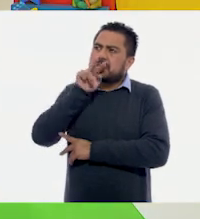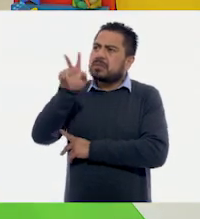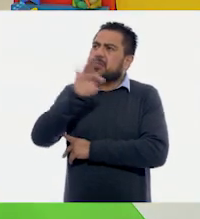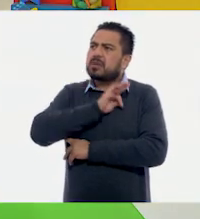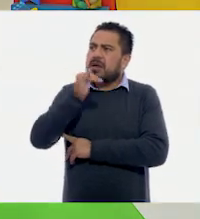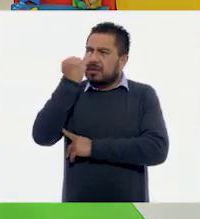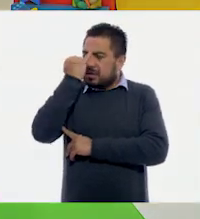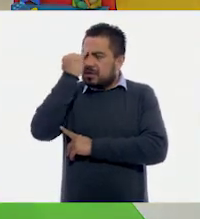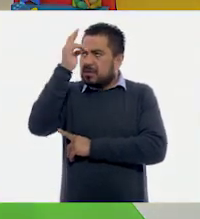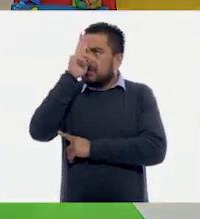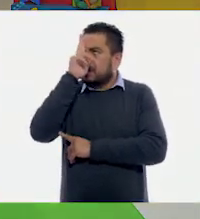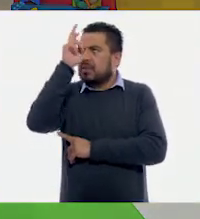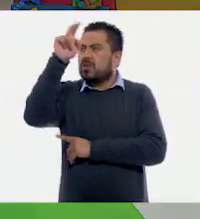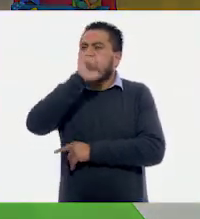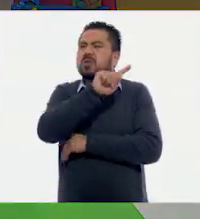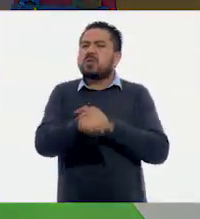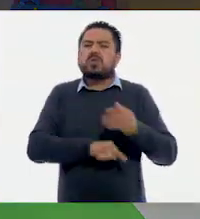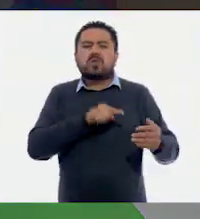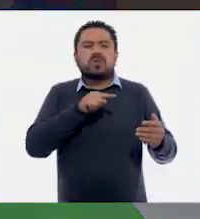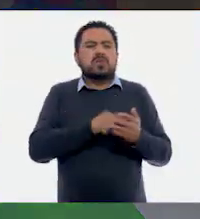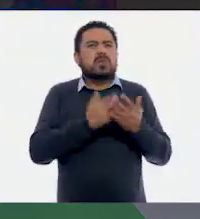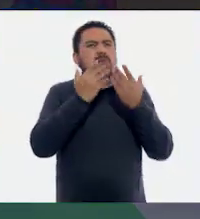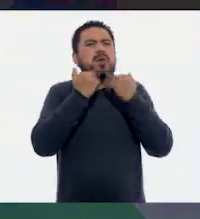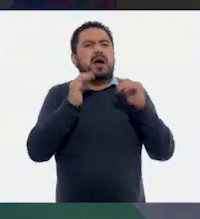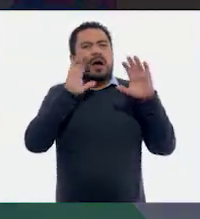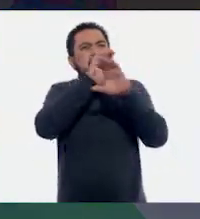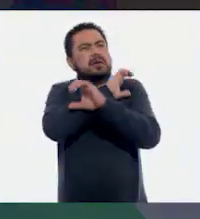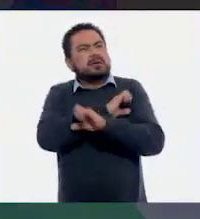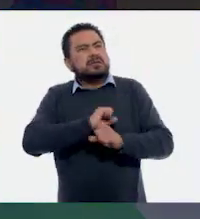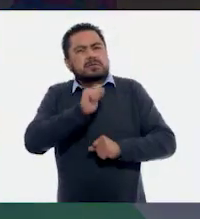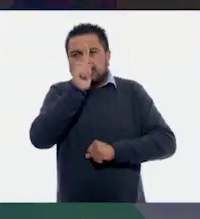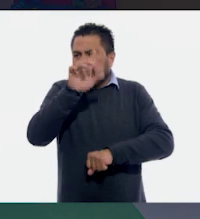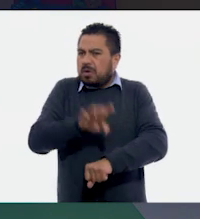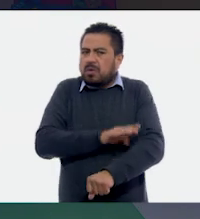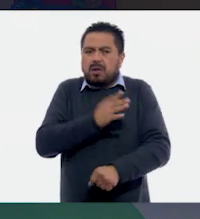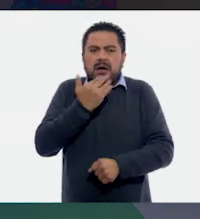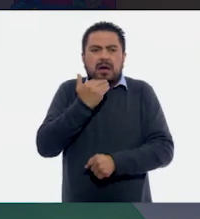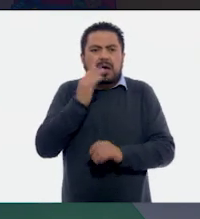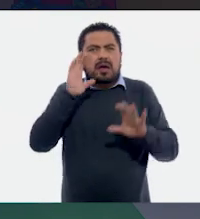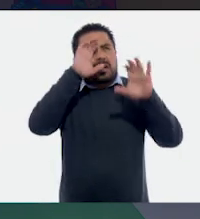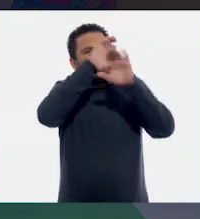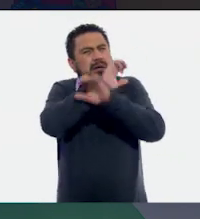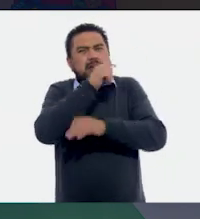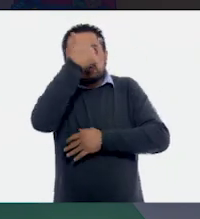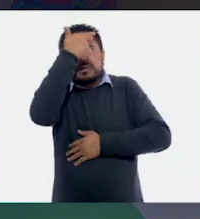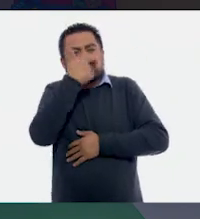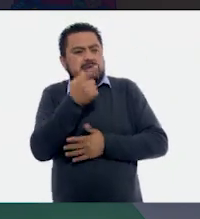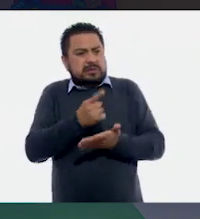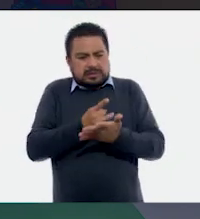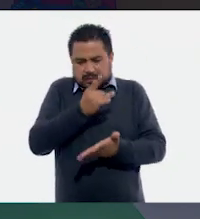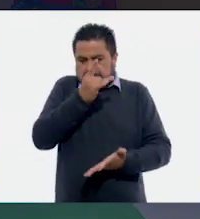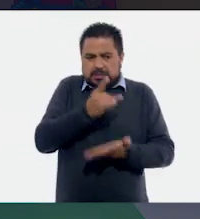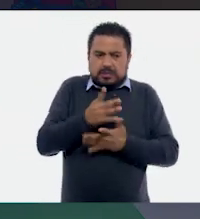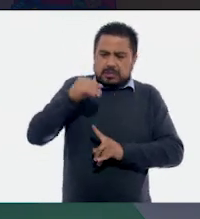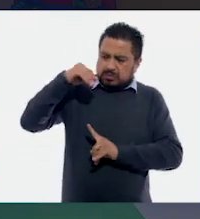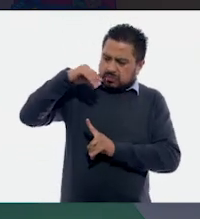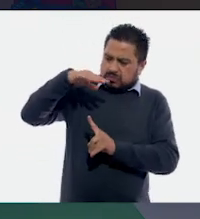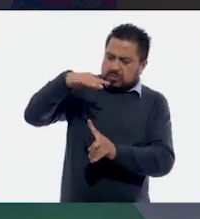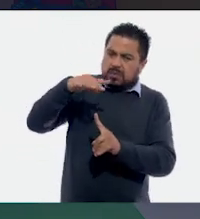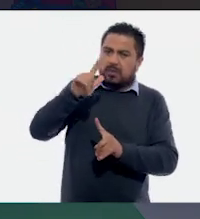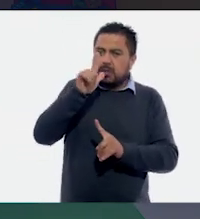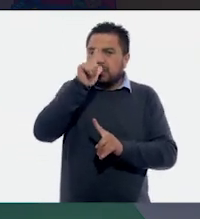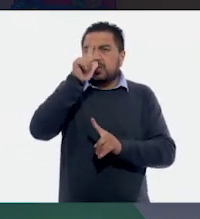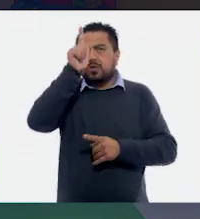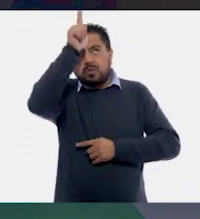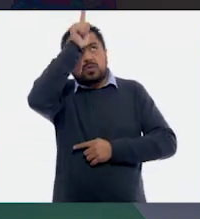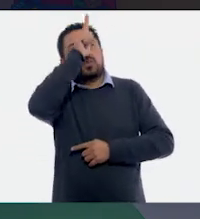que estaba en un lugar sin luz eléctrica donde la oscuridad de la noche solo iluminaba la luz